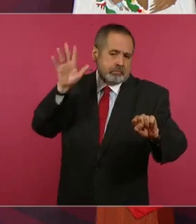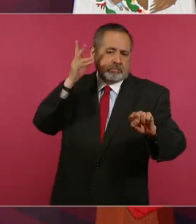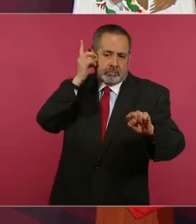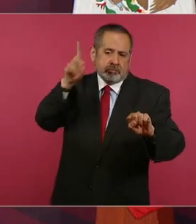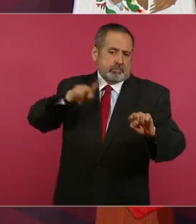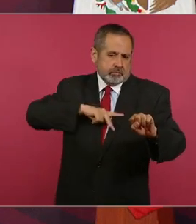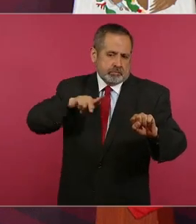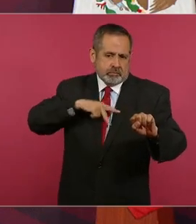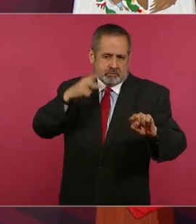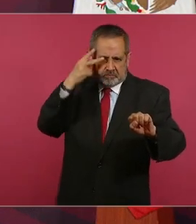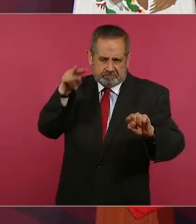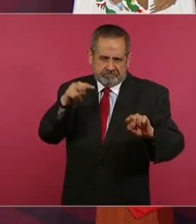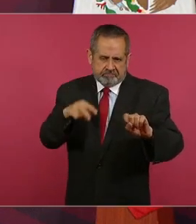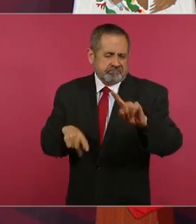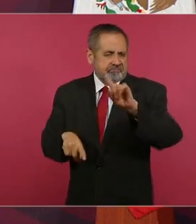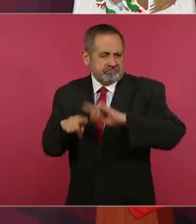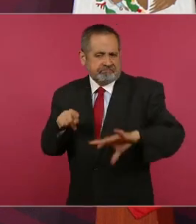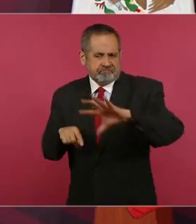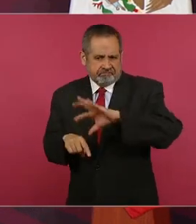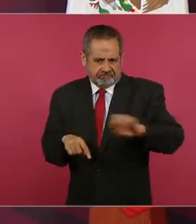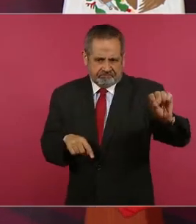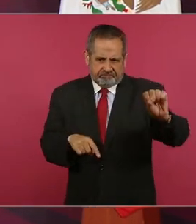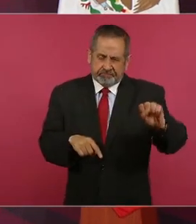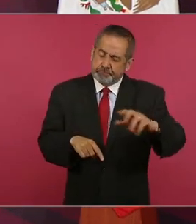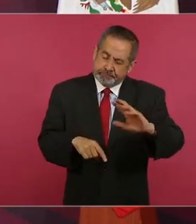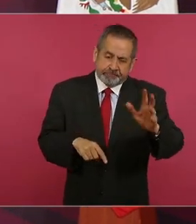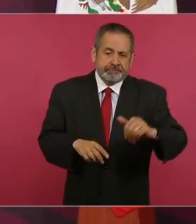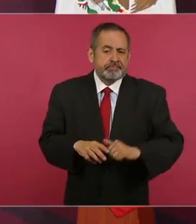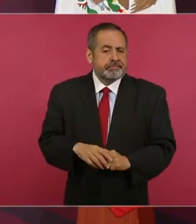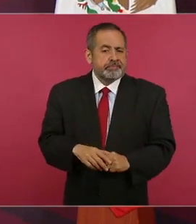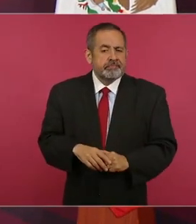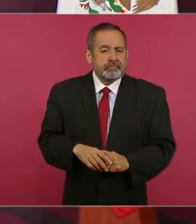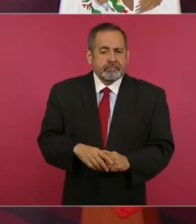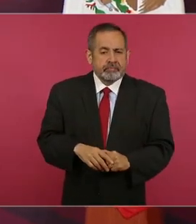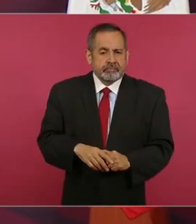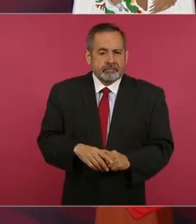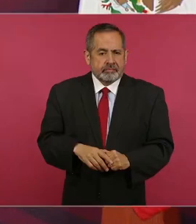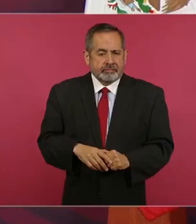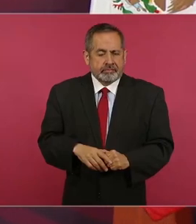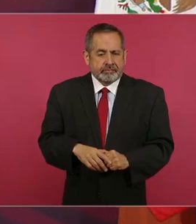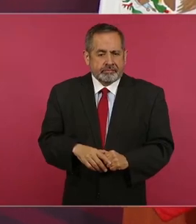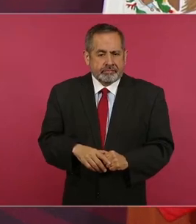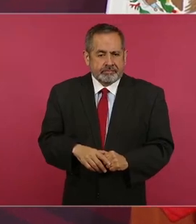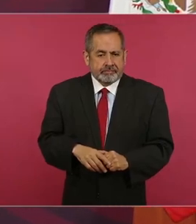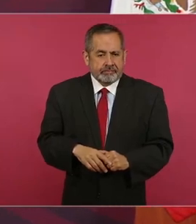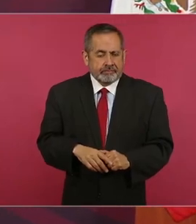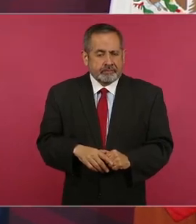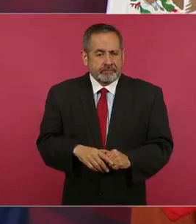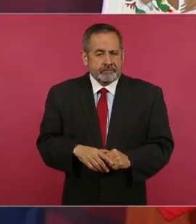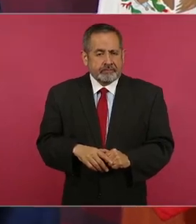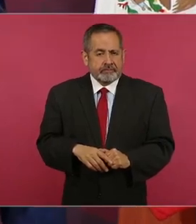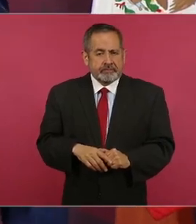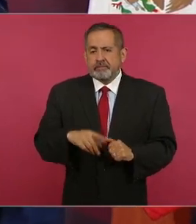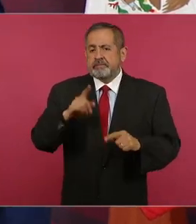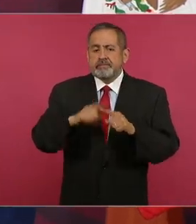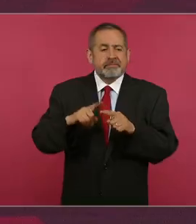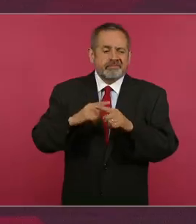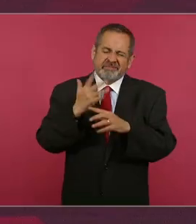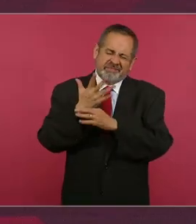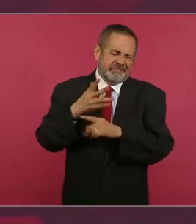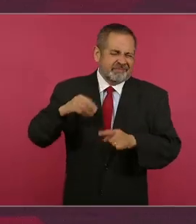nuestro país. Entonces, el causante